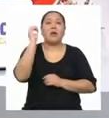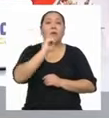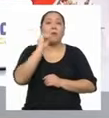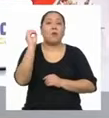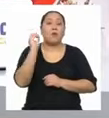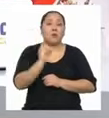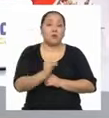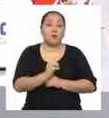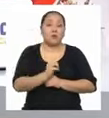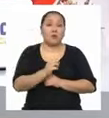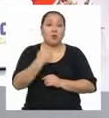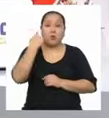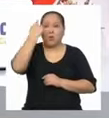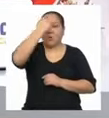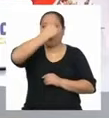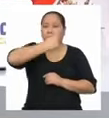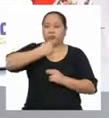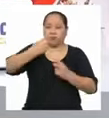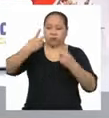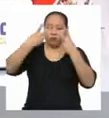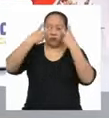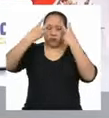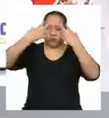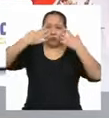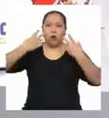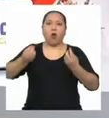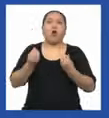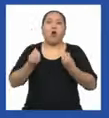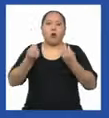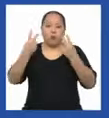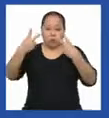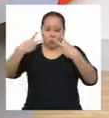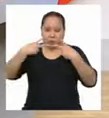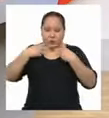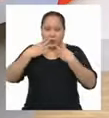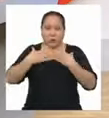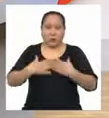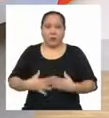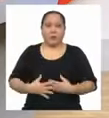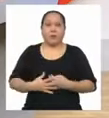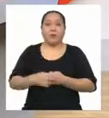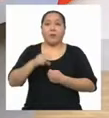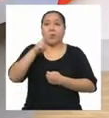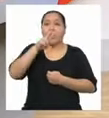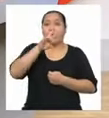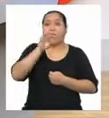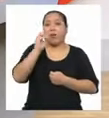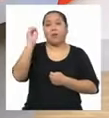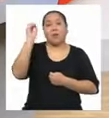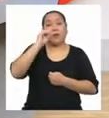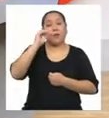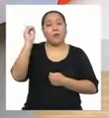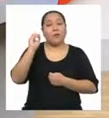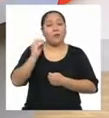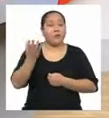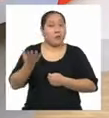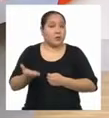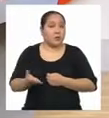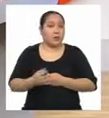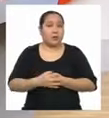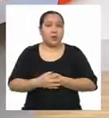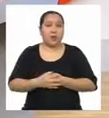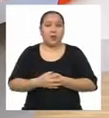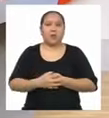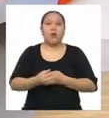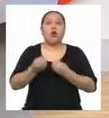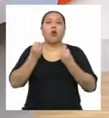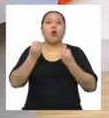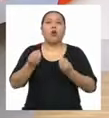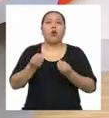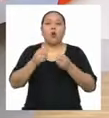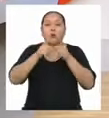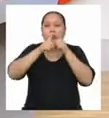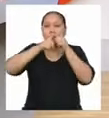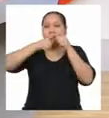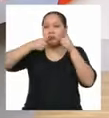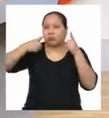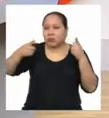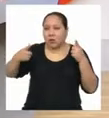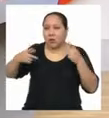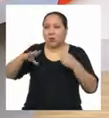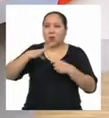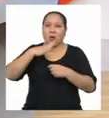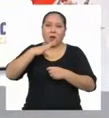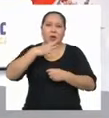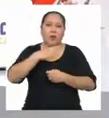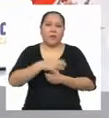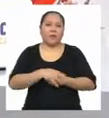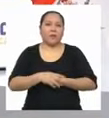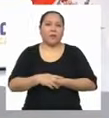Es por rasgos Faciales Y o Vis 20% Es por Forma Lengua En la que